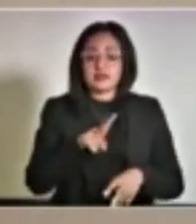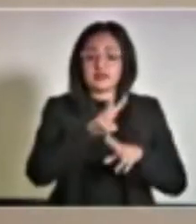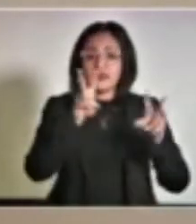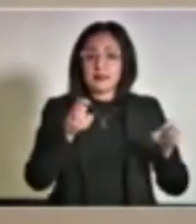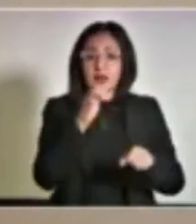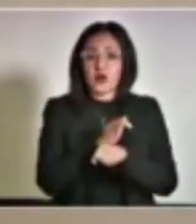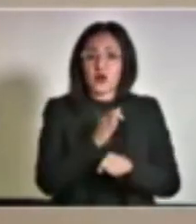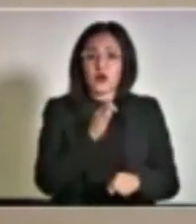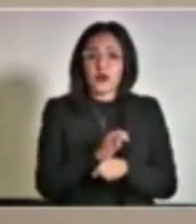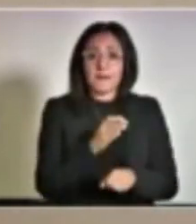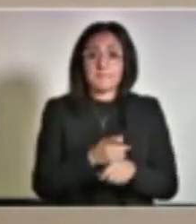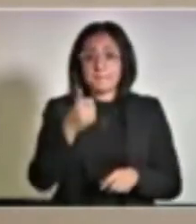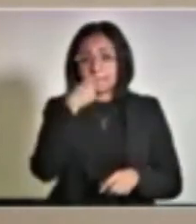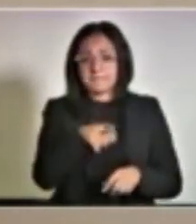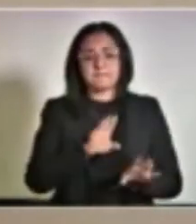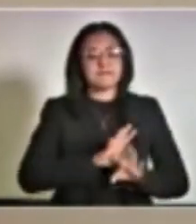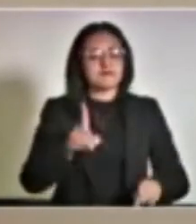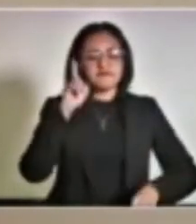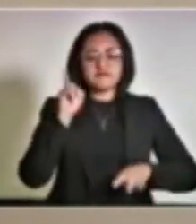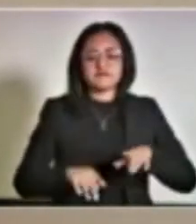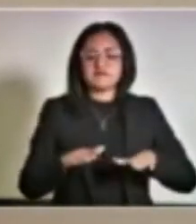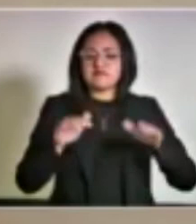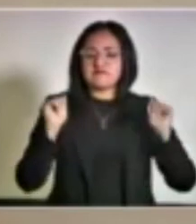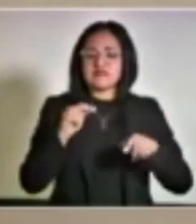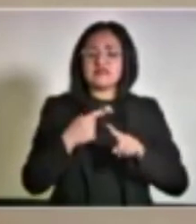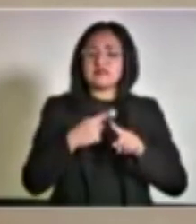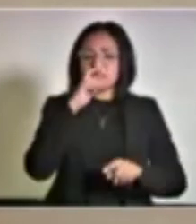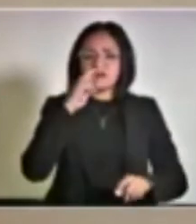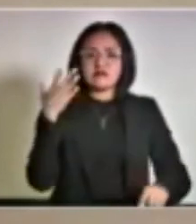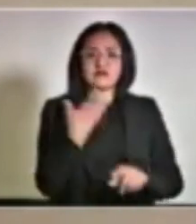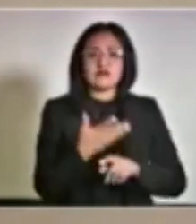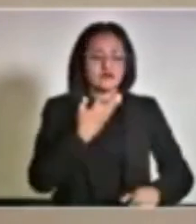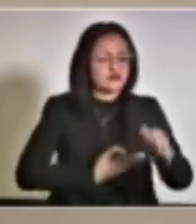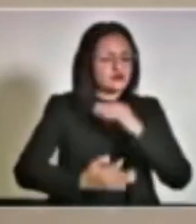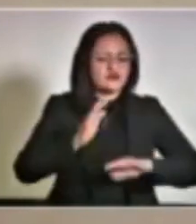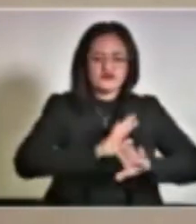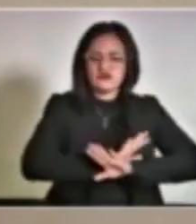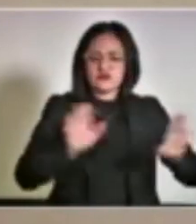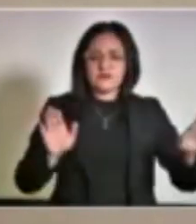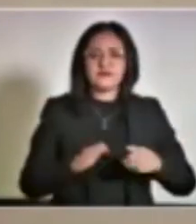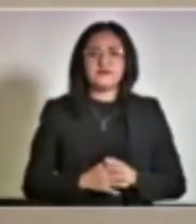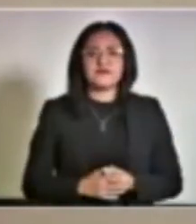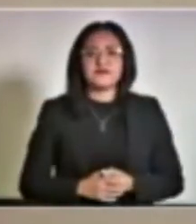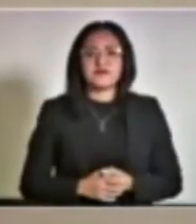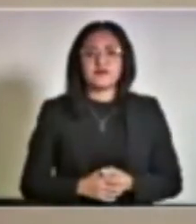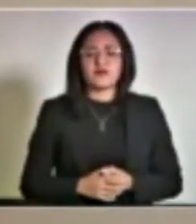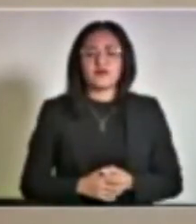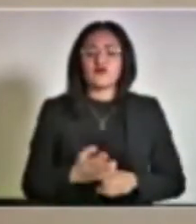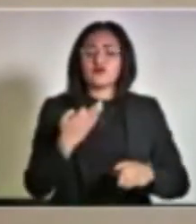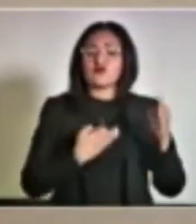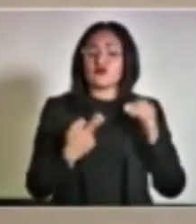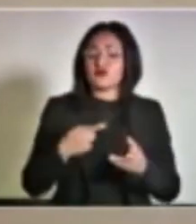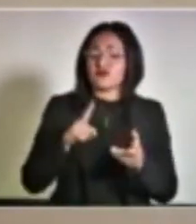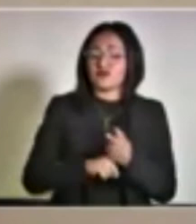para que se deslinden las responsabilidades de todos, de todos los que